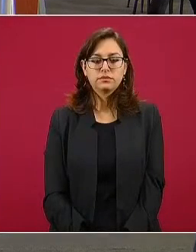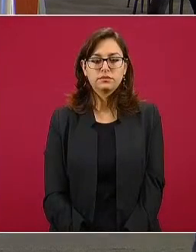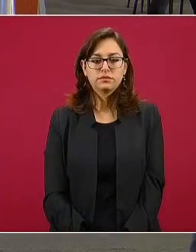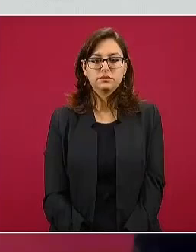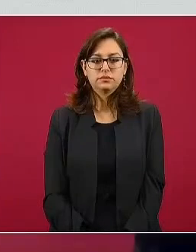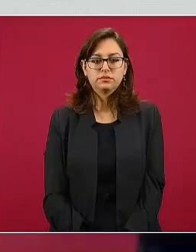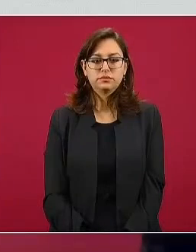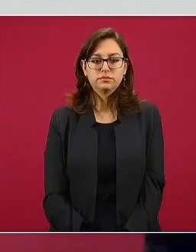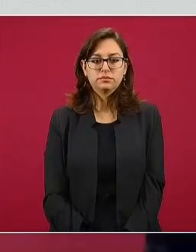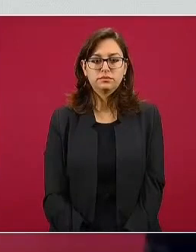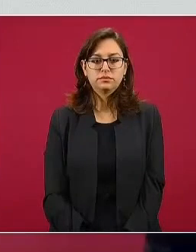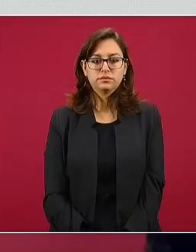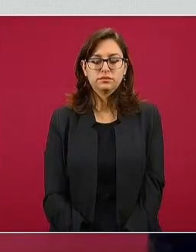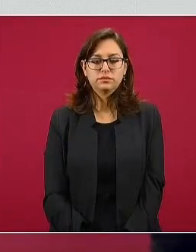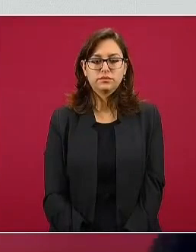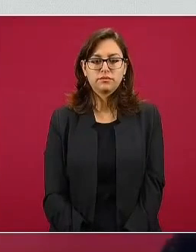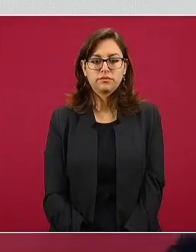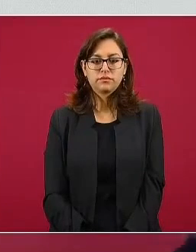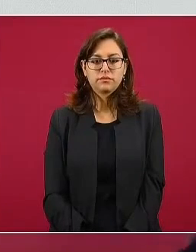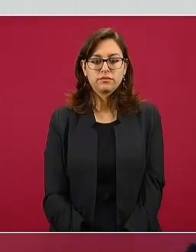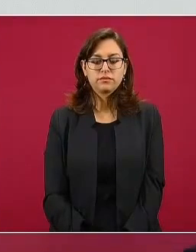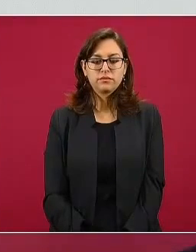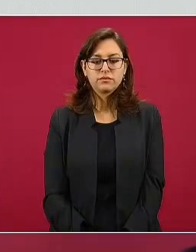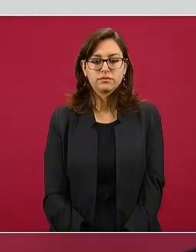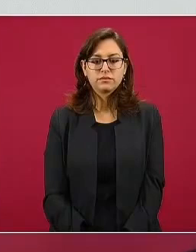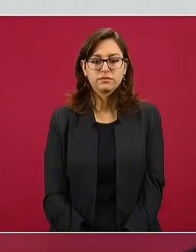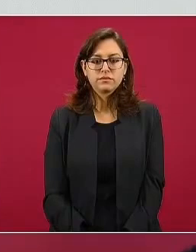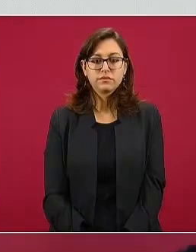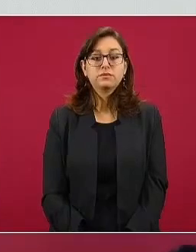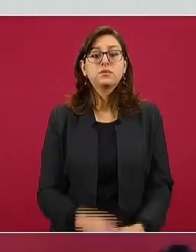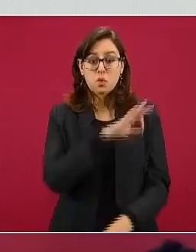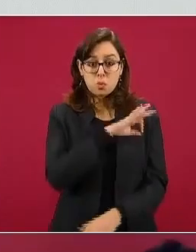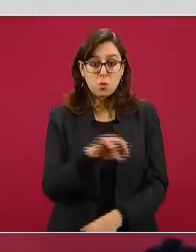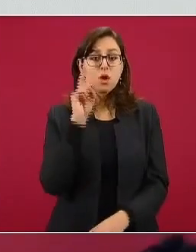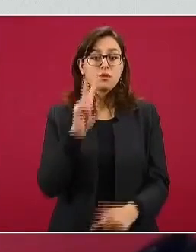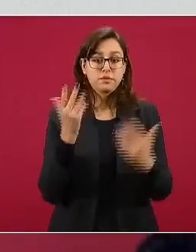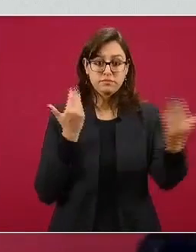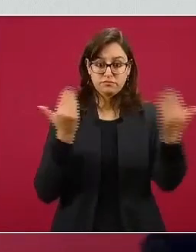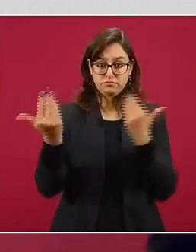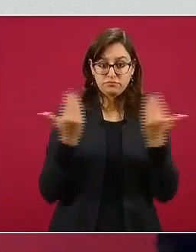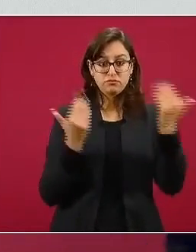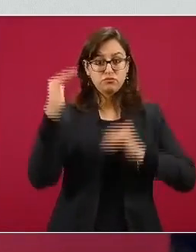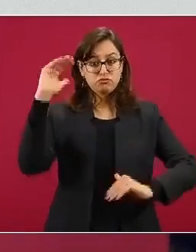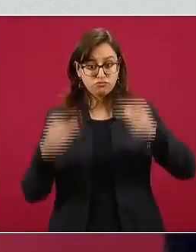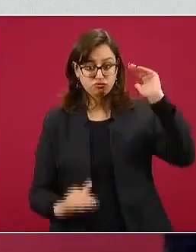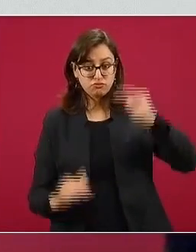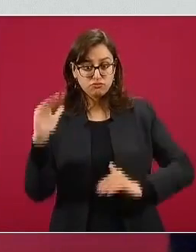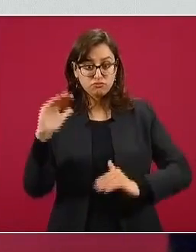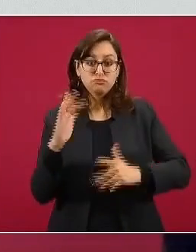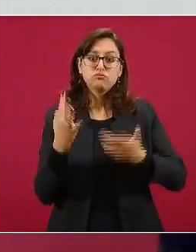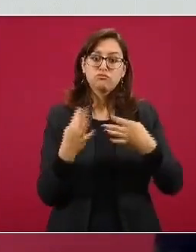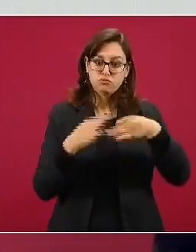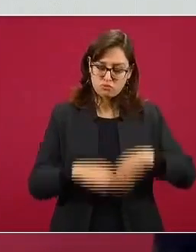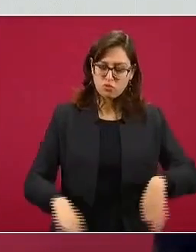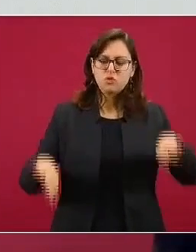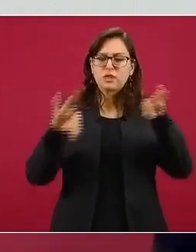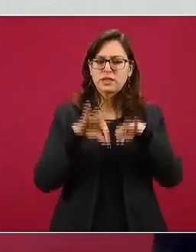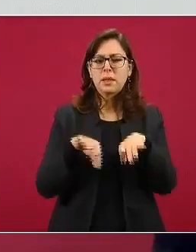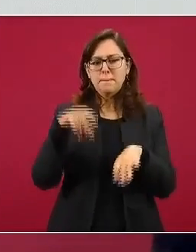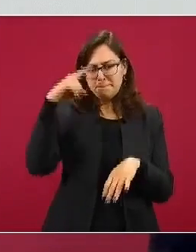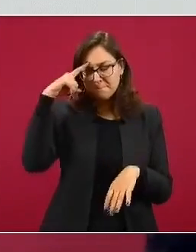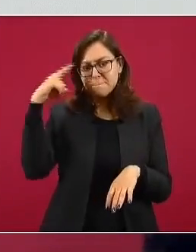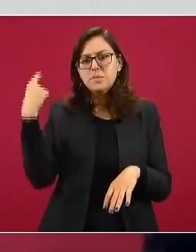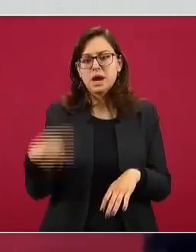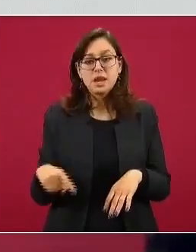reconvertida con ventilador y personal especializado. Noten este contraste, muy importante, para tener una apreciación de qué